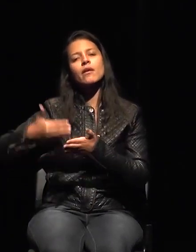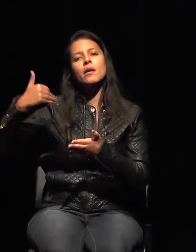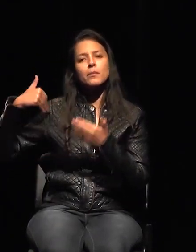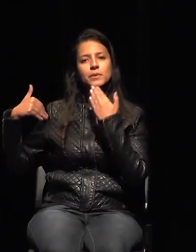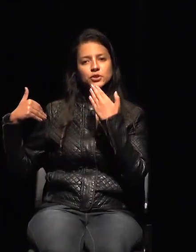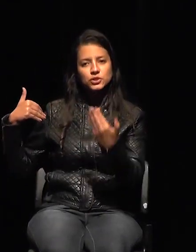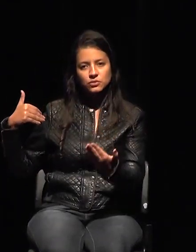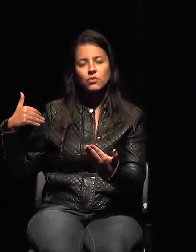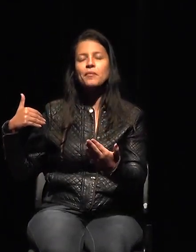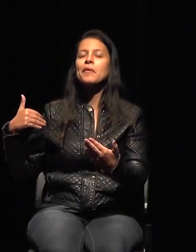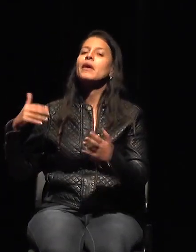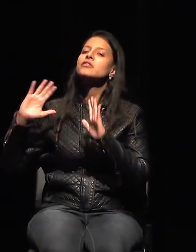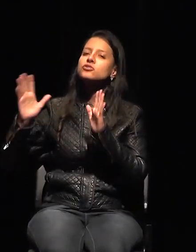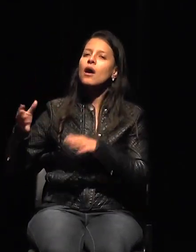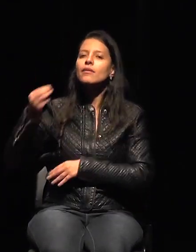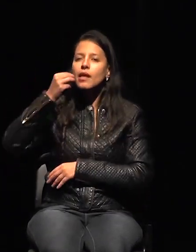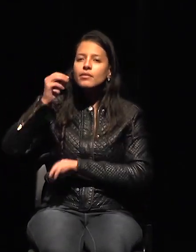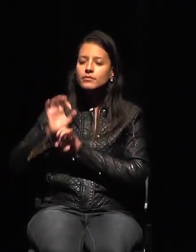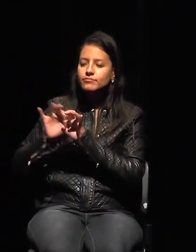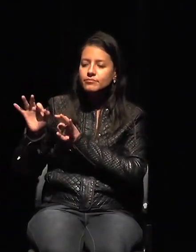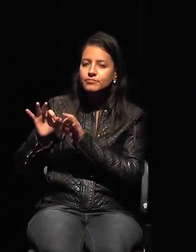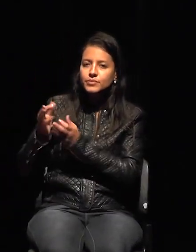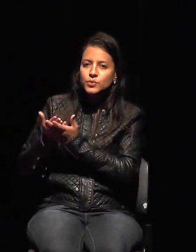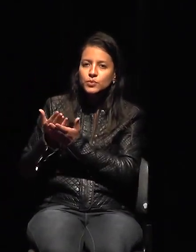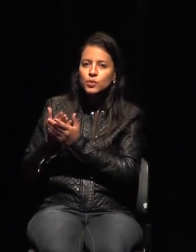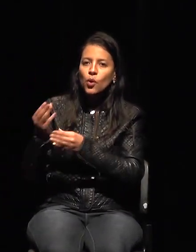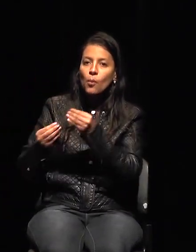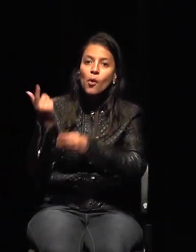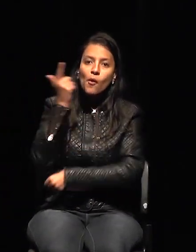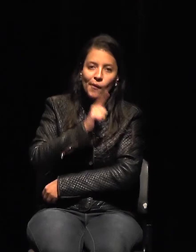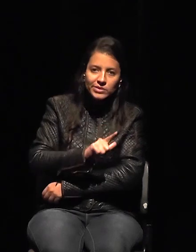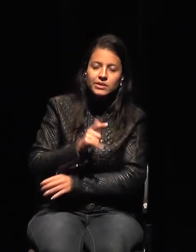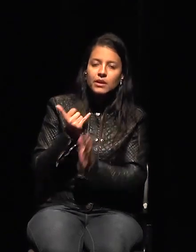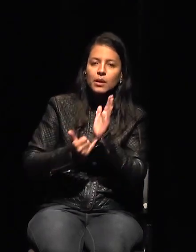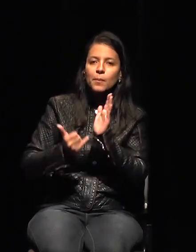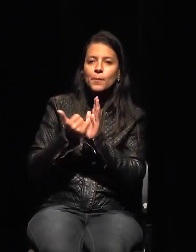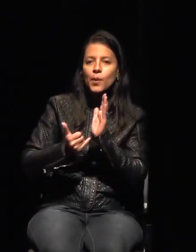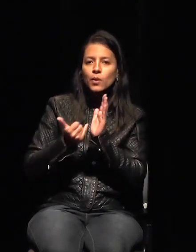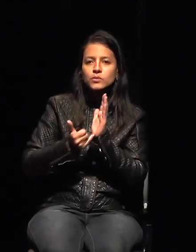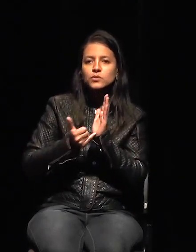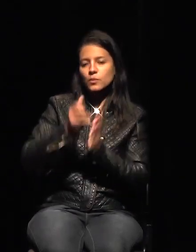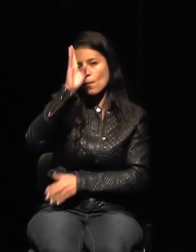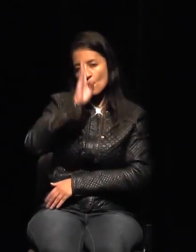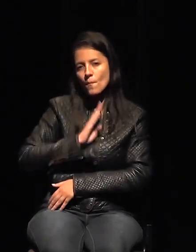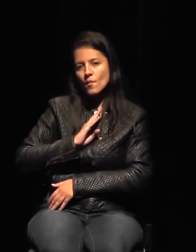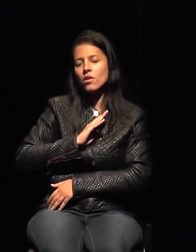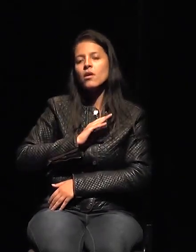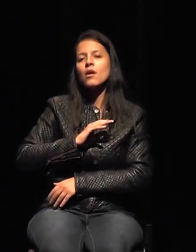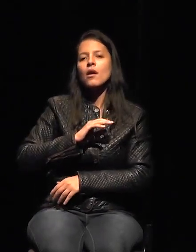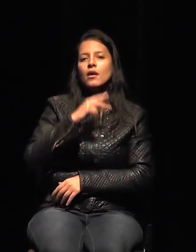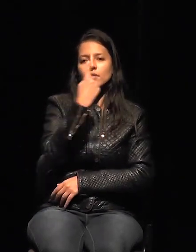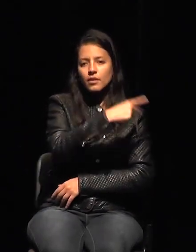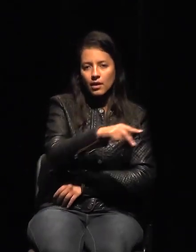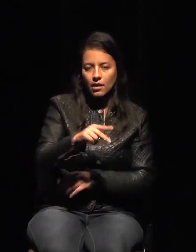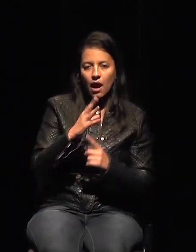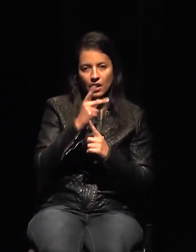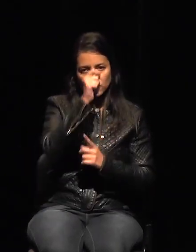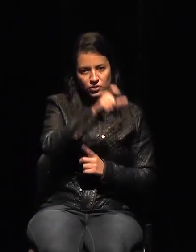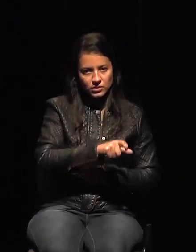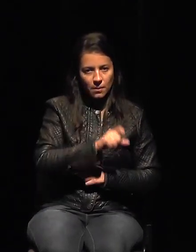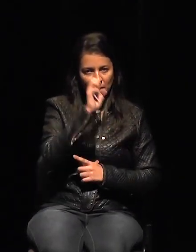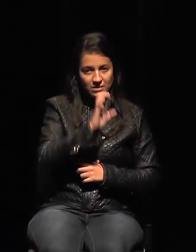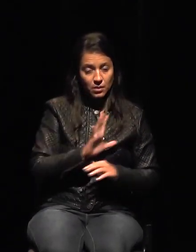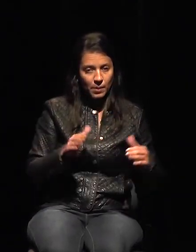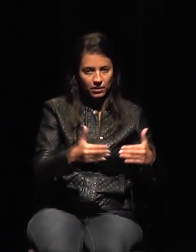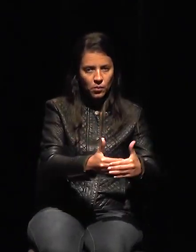se realice sin que se tributen a los artistas brasileños, sea porque hizo residencia en el extranjero